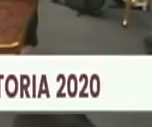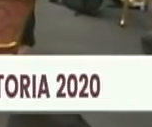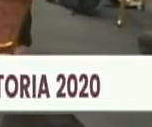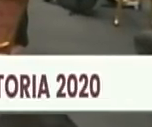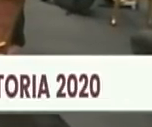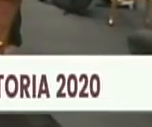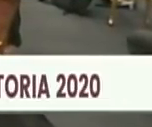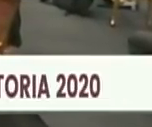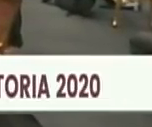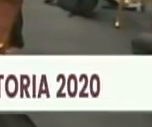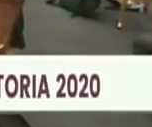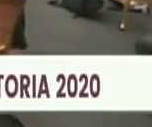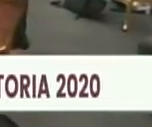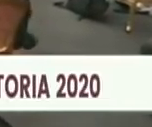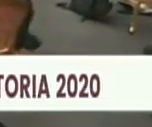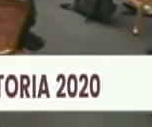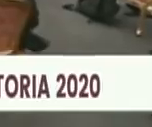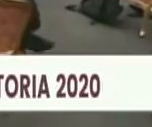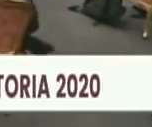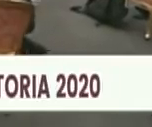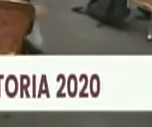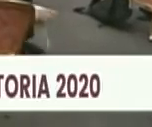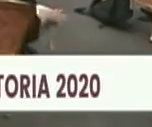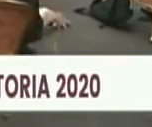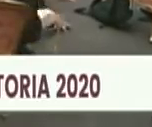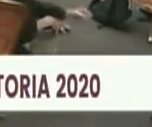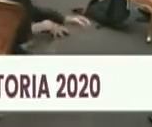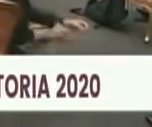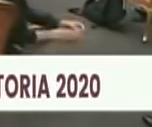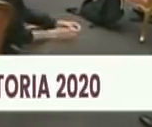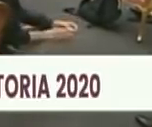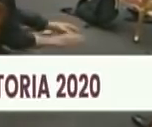postdoctor y doctor en filosofía y doctor en ciencias sociales.